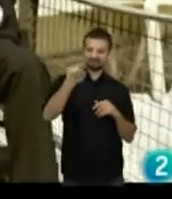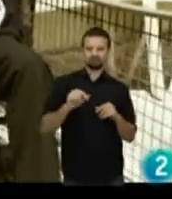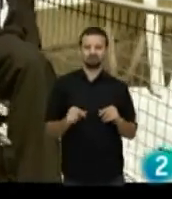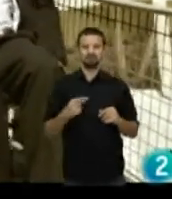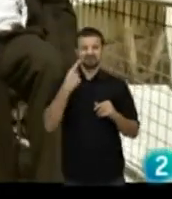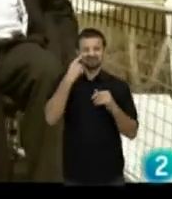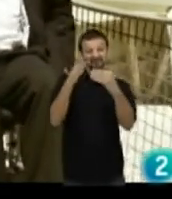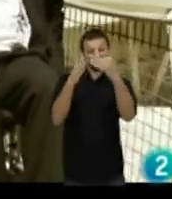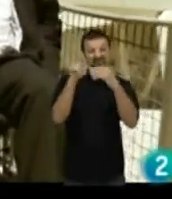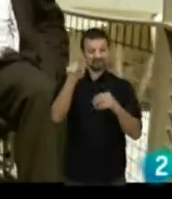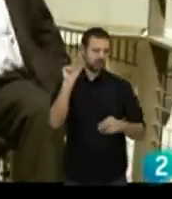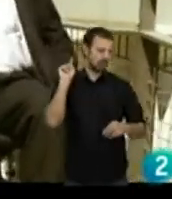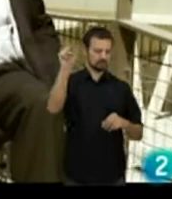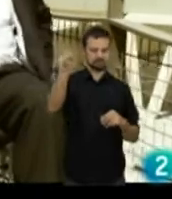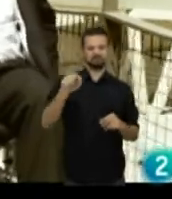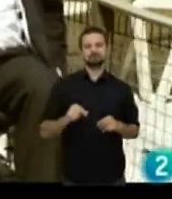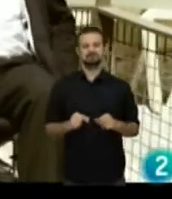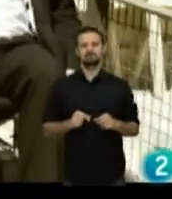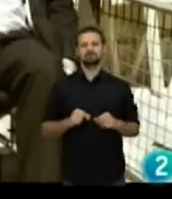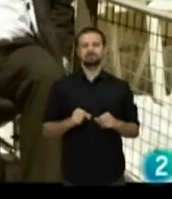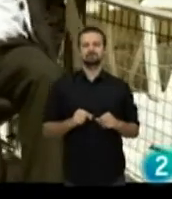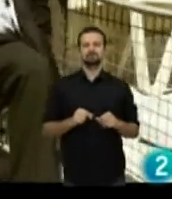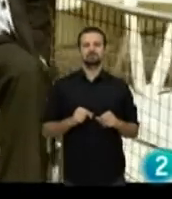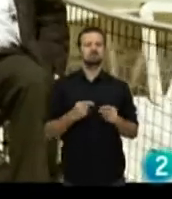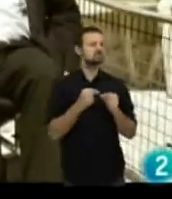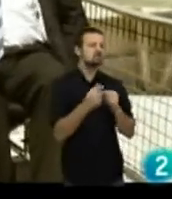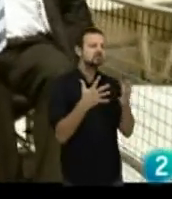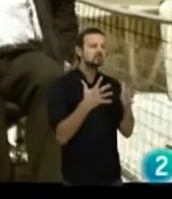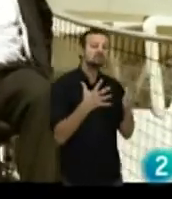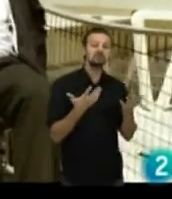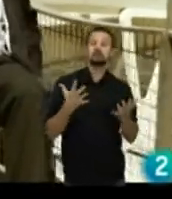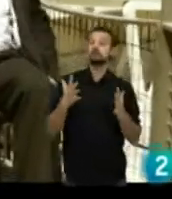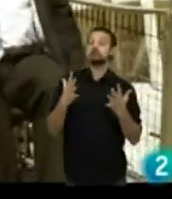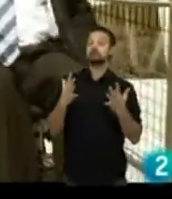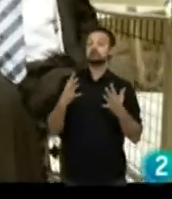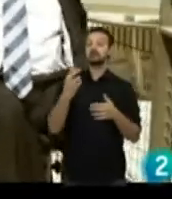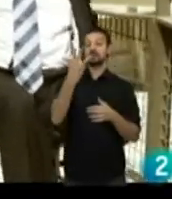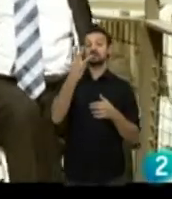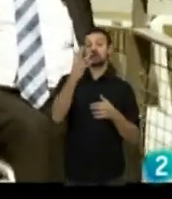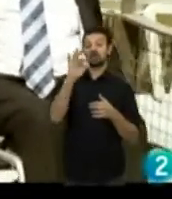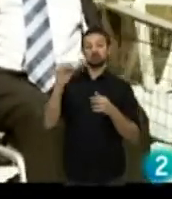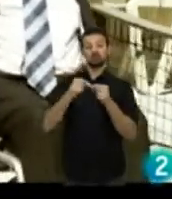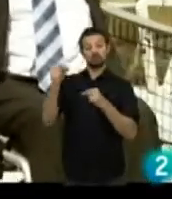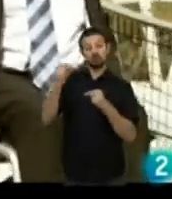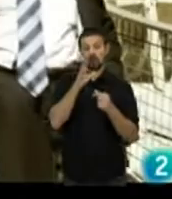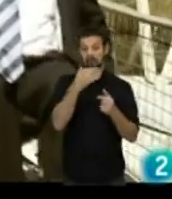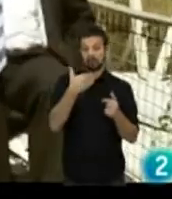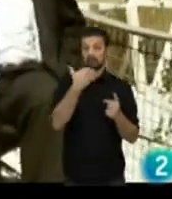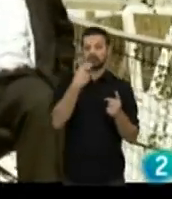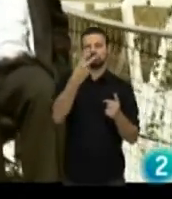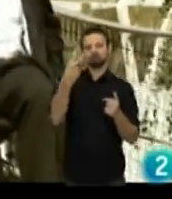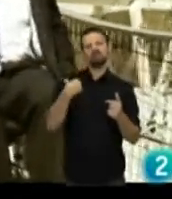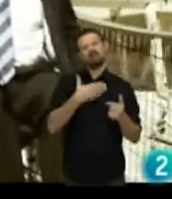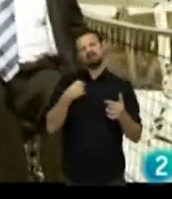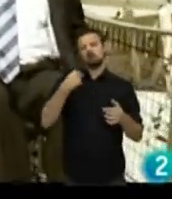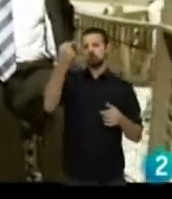hasta aquel esquinazo, ese tramo. Sí, no, sí, llegará a unos 300 metros, más o menos. Tiene ahora casi 200,